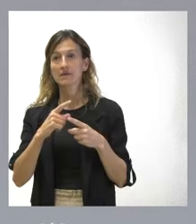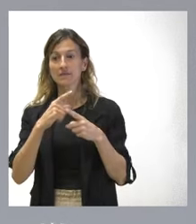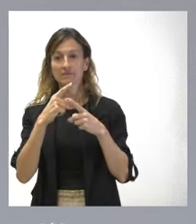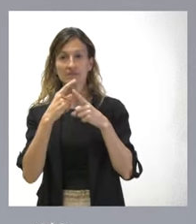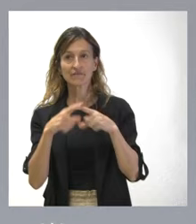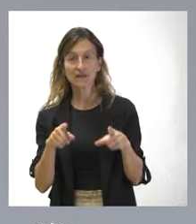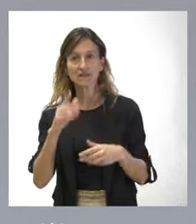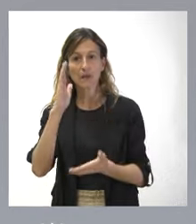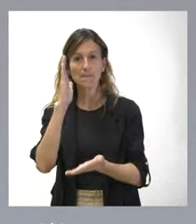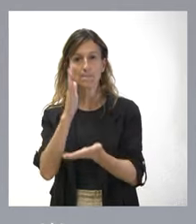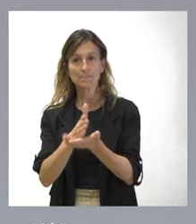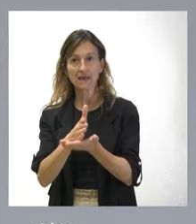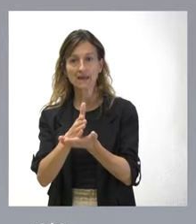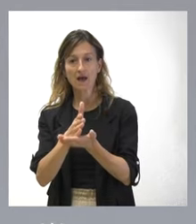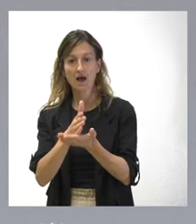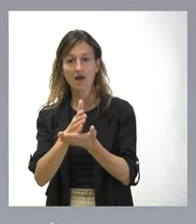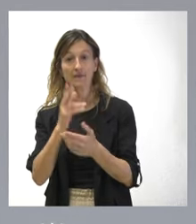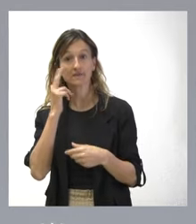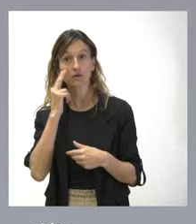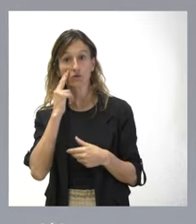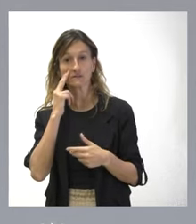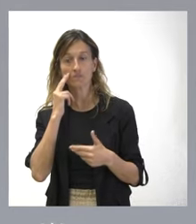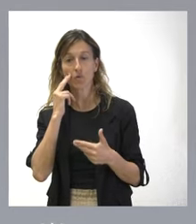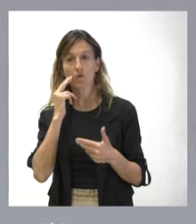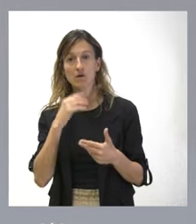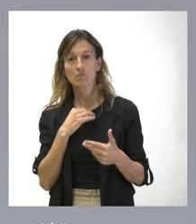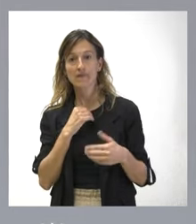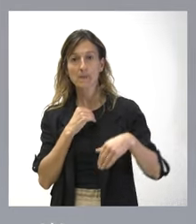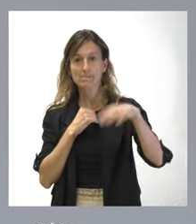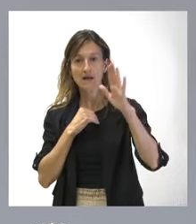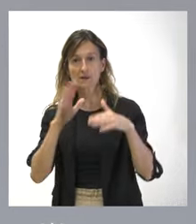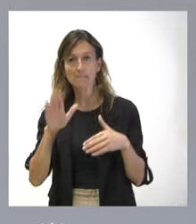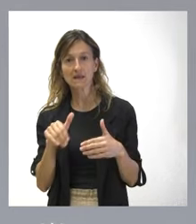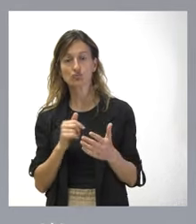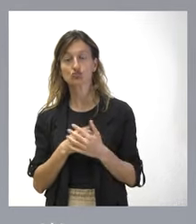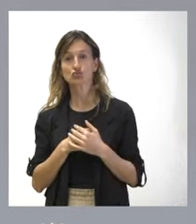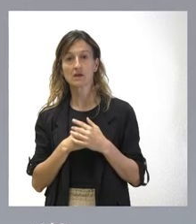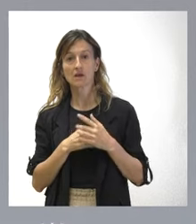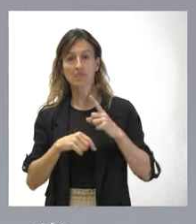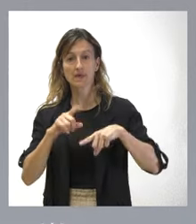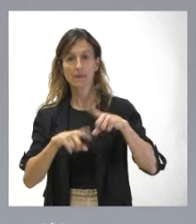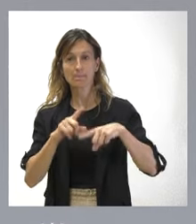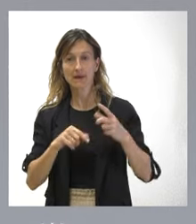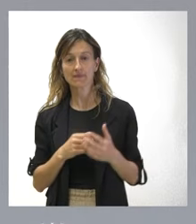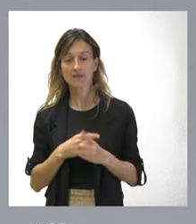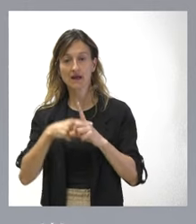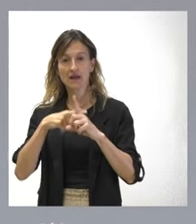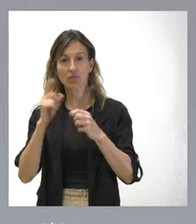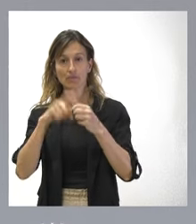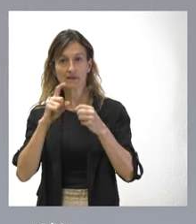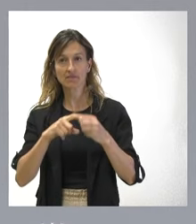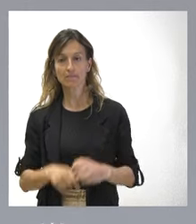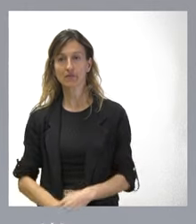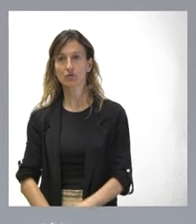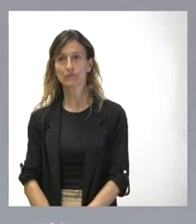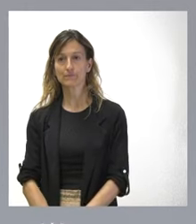que se aplique a esa actuación terrorista sea mayor o menor en función de la intensidad y grado de participación de la